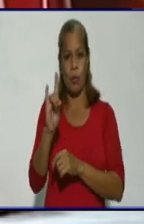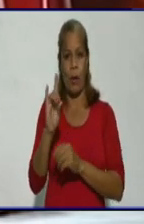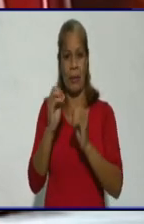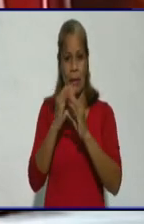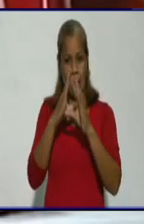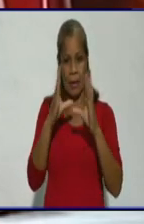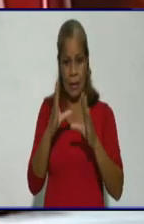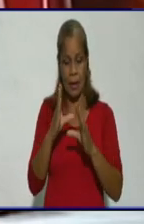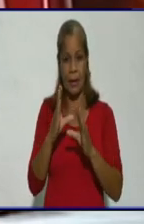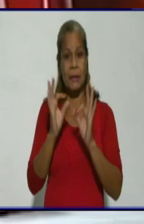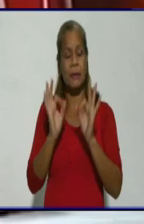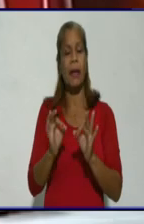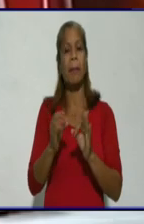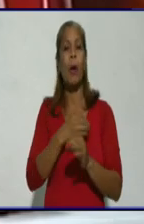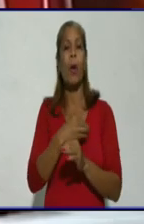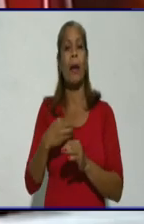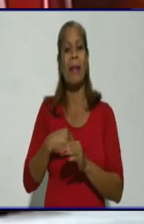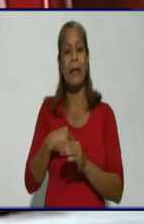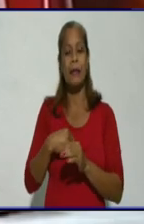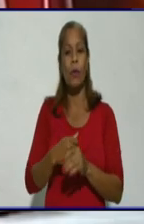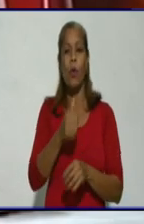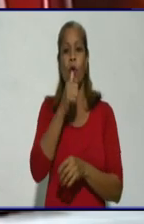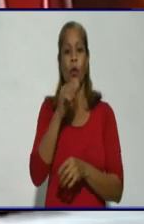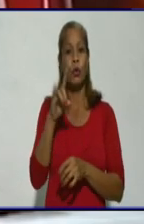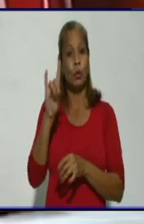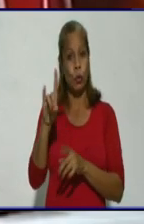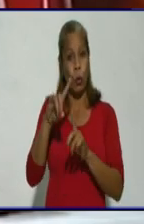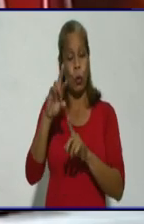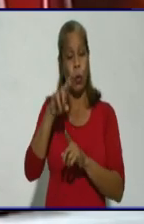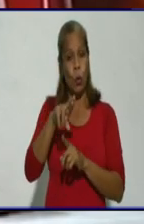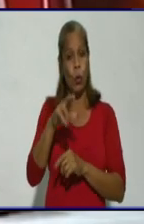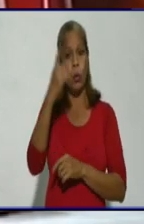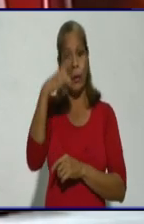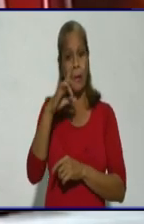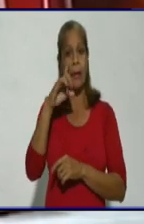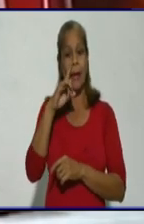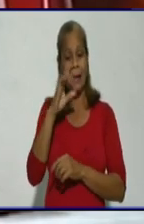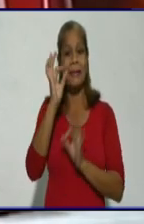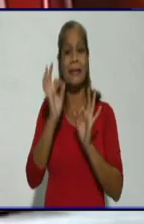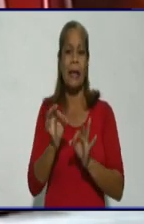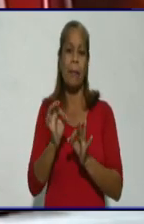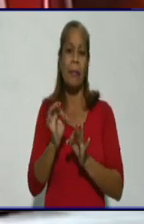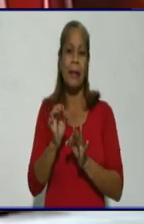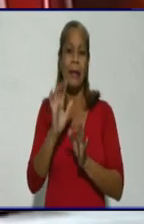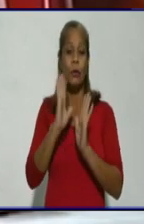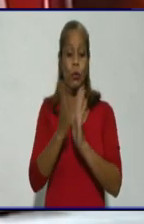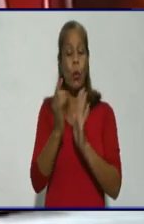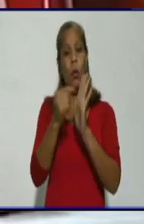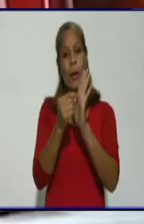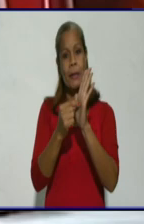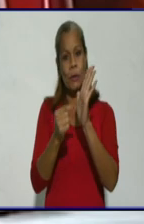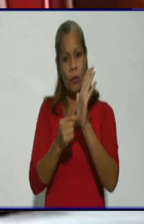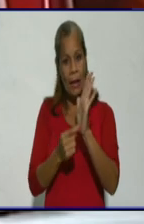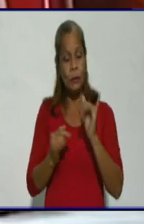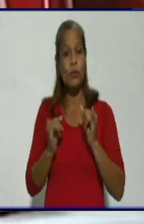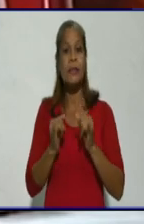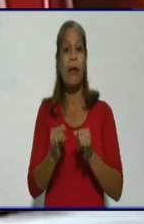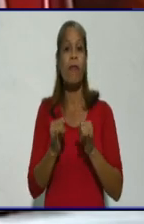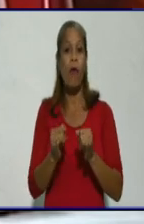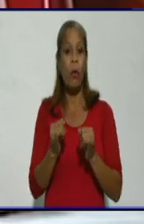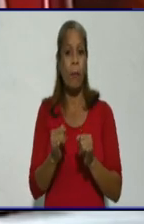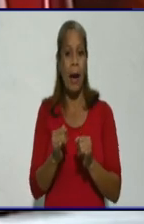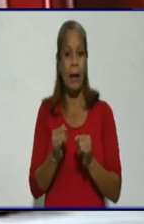doctor Francisco Durán. Y a partir de ahí, bueno, pues esos datos se informan, se